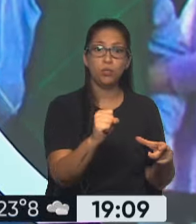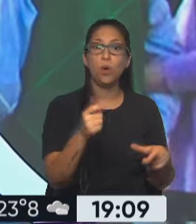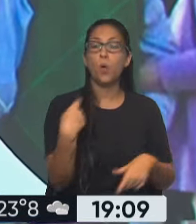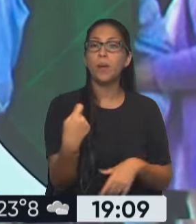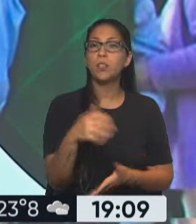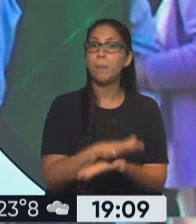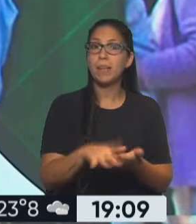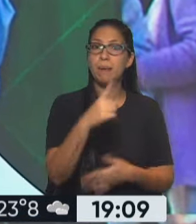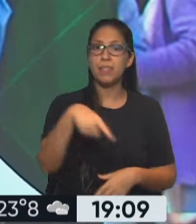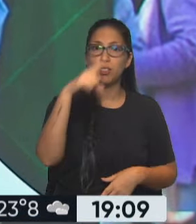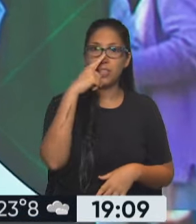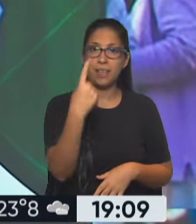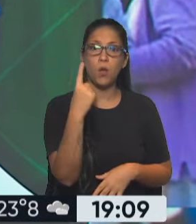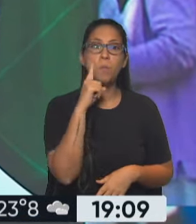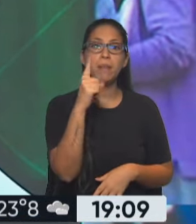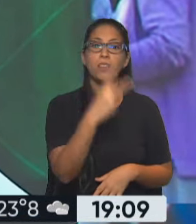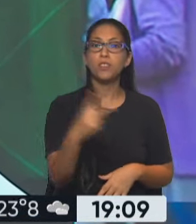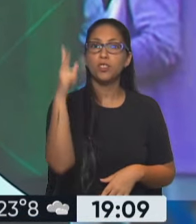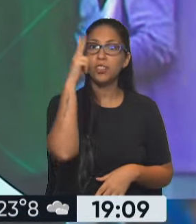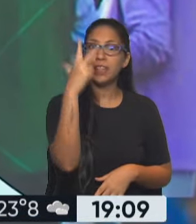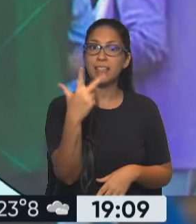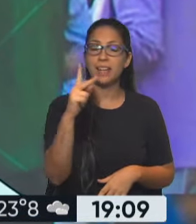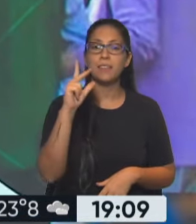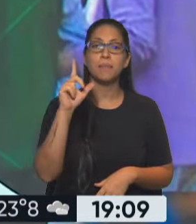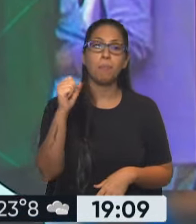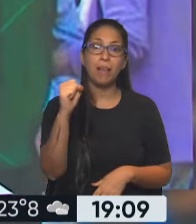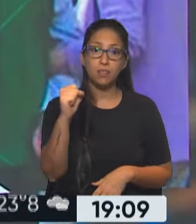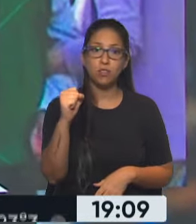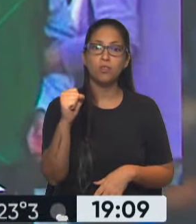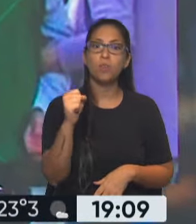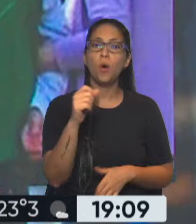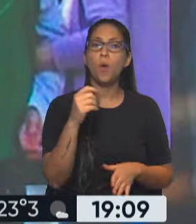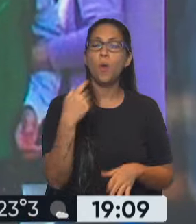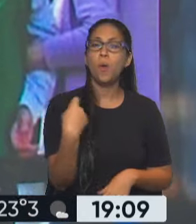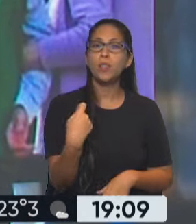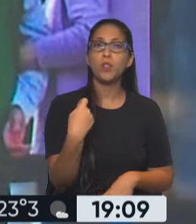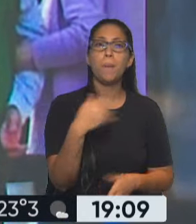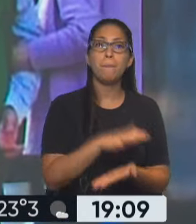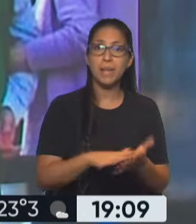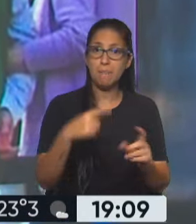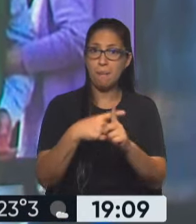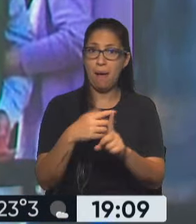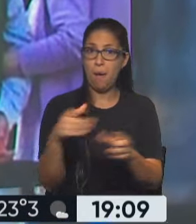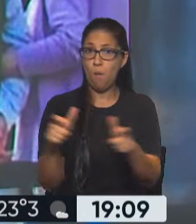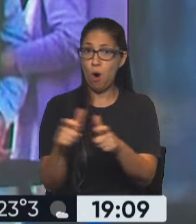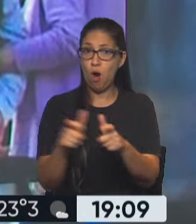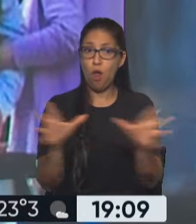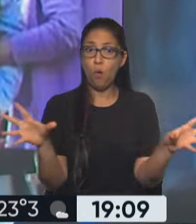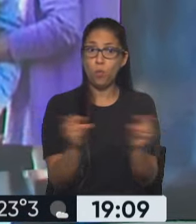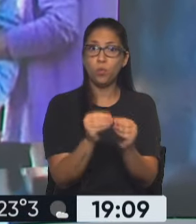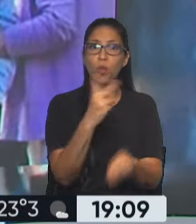mínima, 171.283 pesos. Jubilación mínima más bono queda en